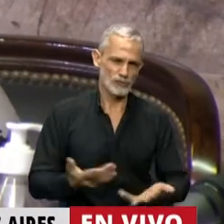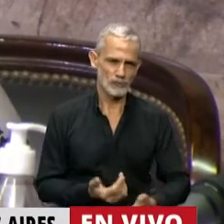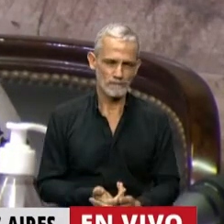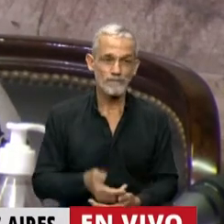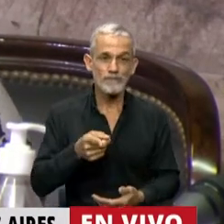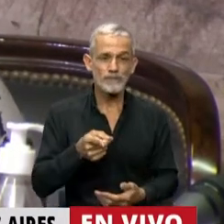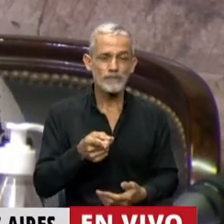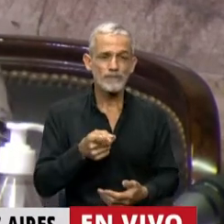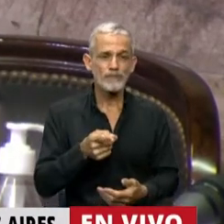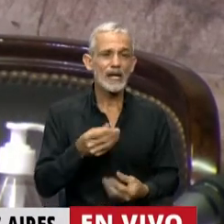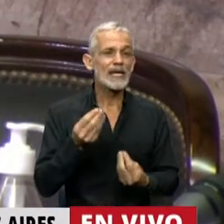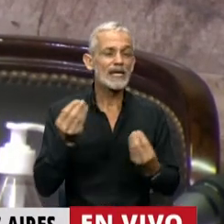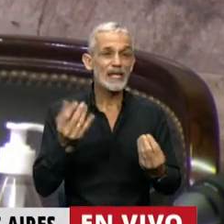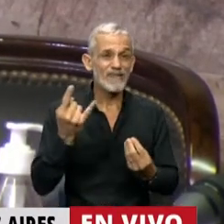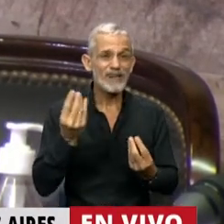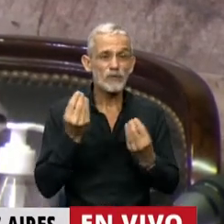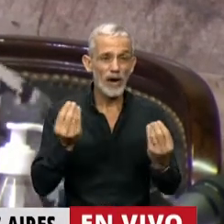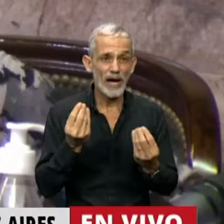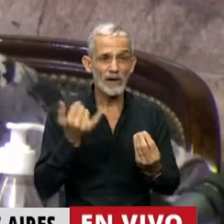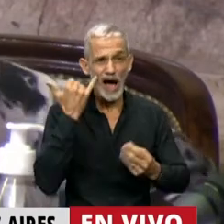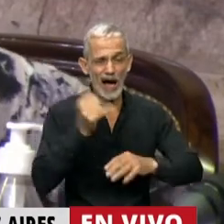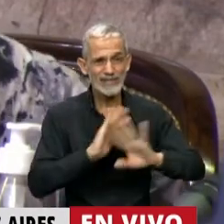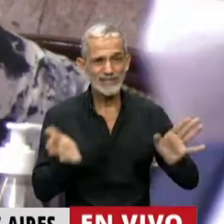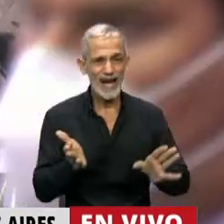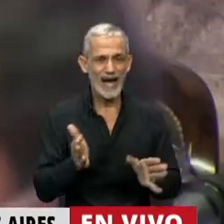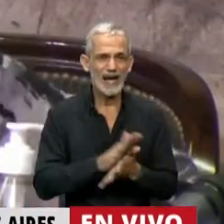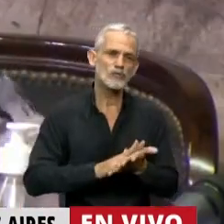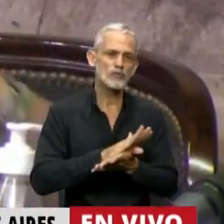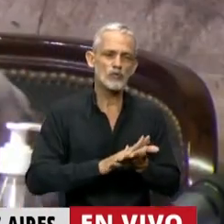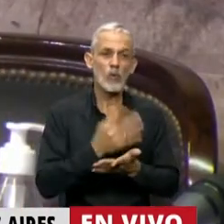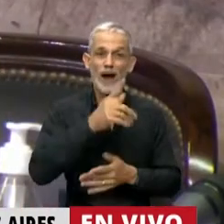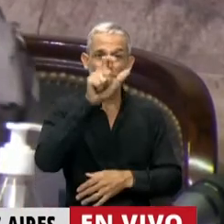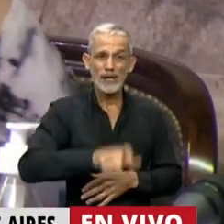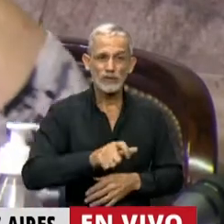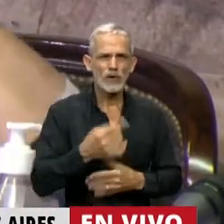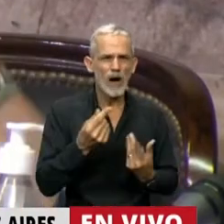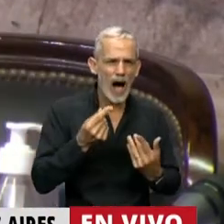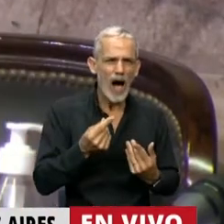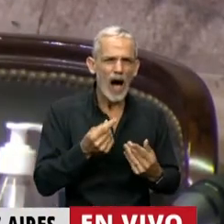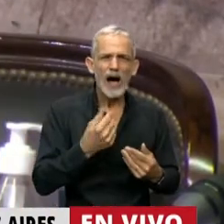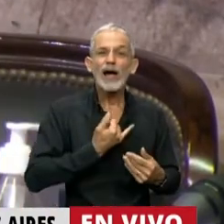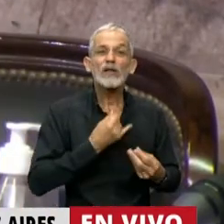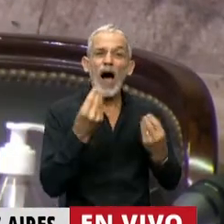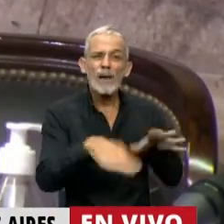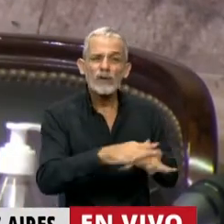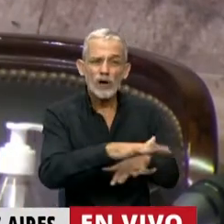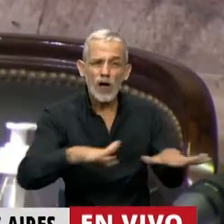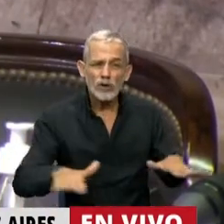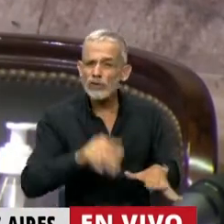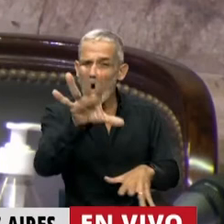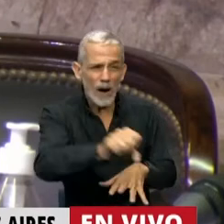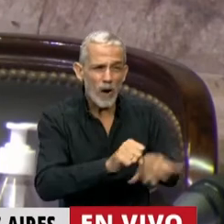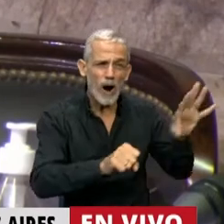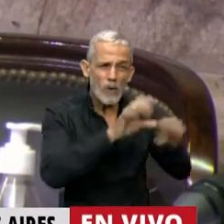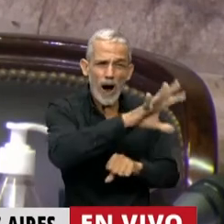que simplemente con alguien que vaya a buscar a ese